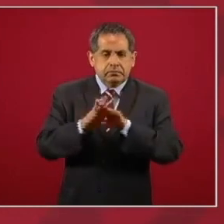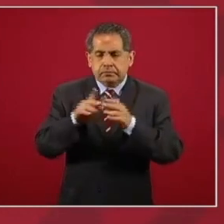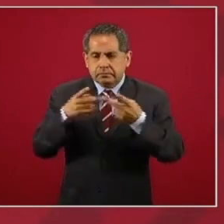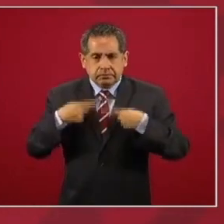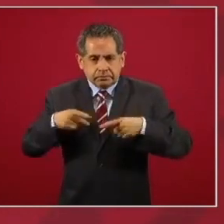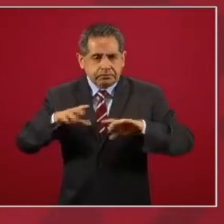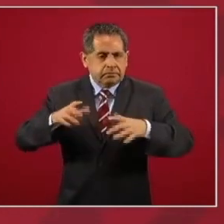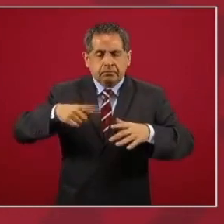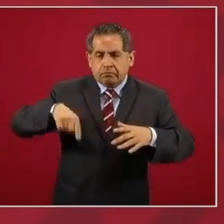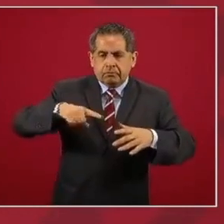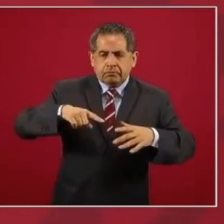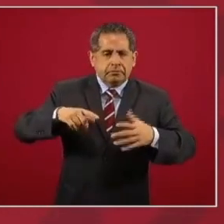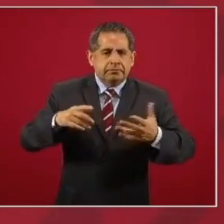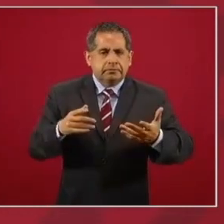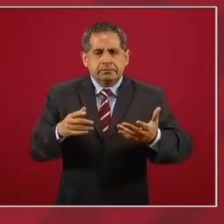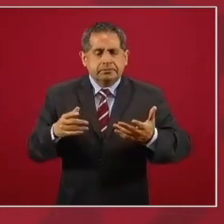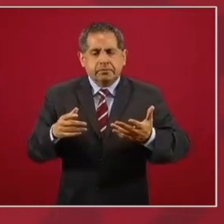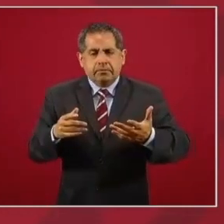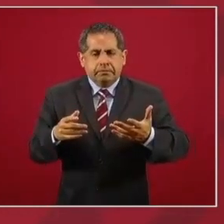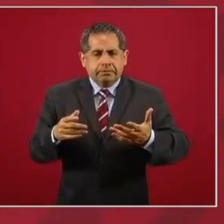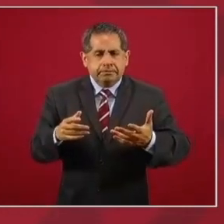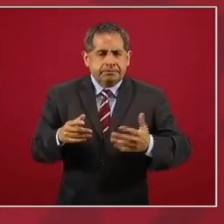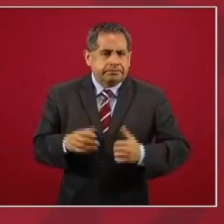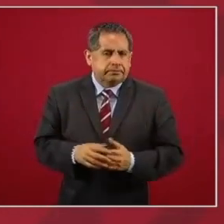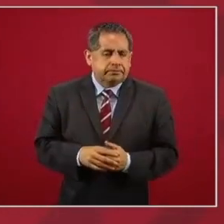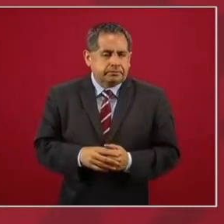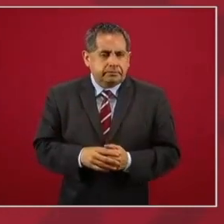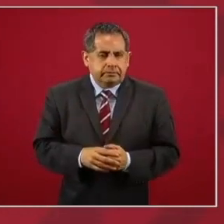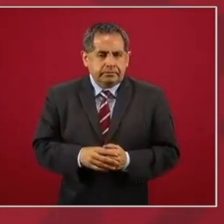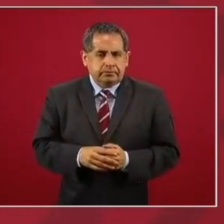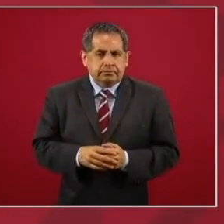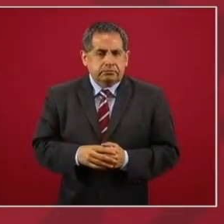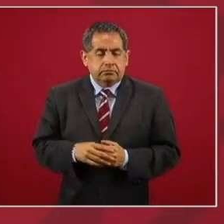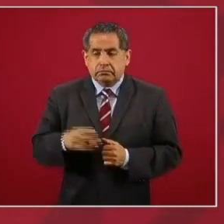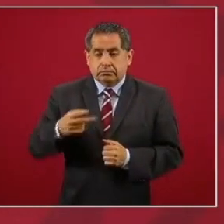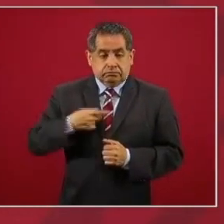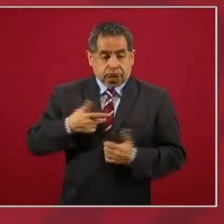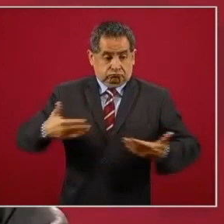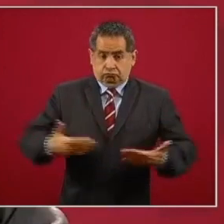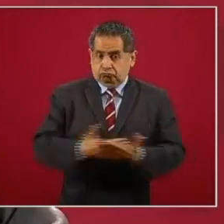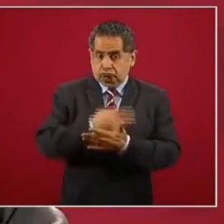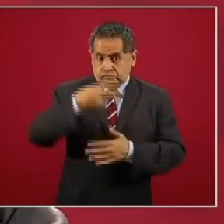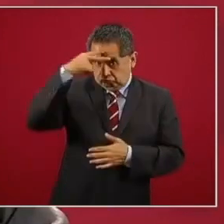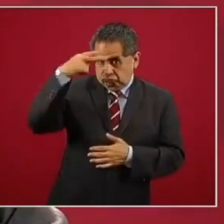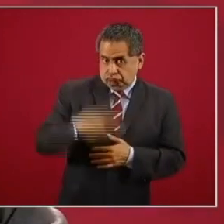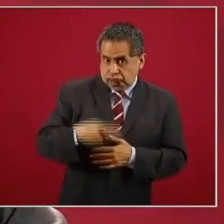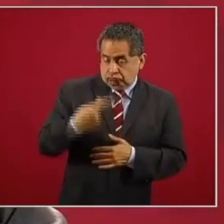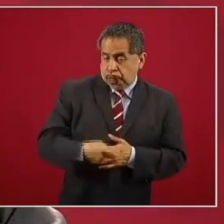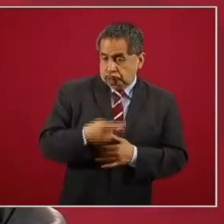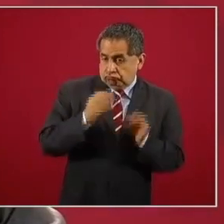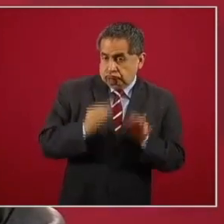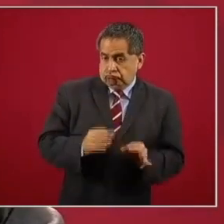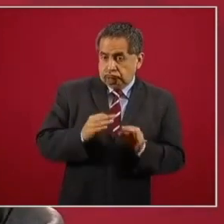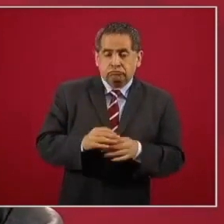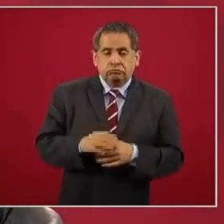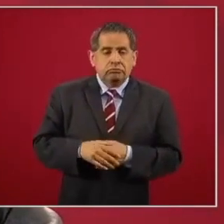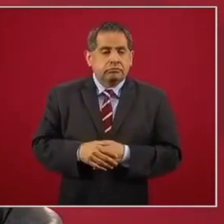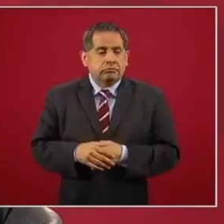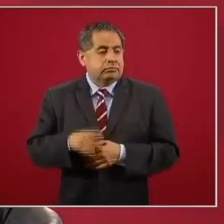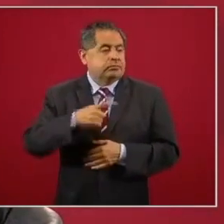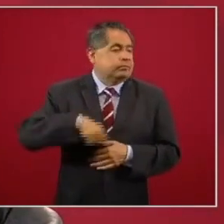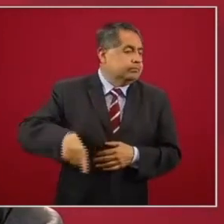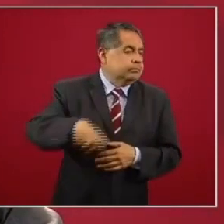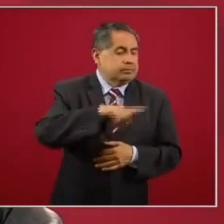originaria fue diezmada,